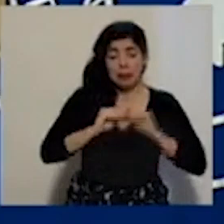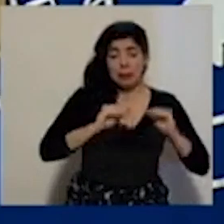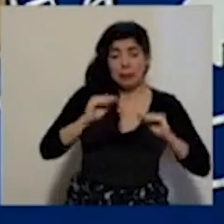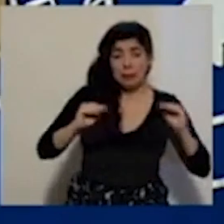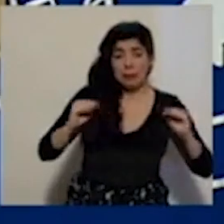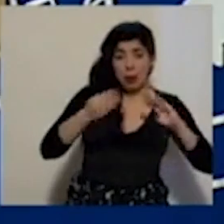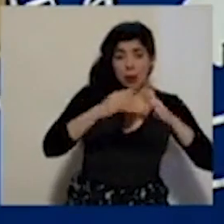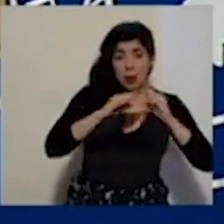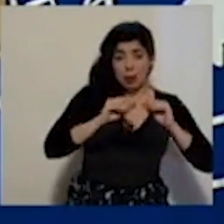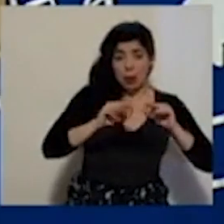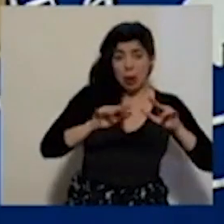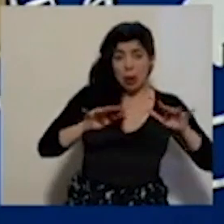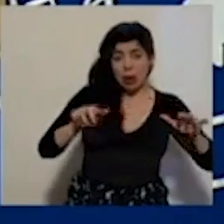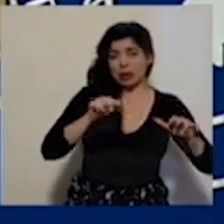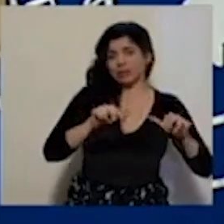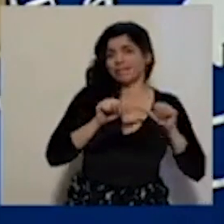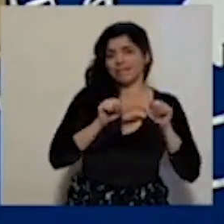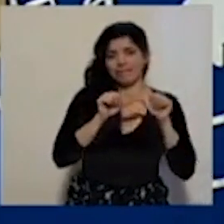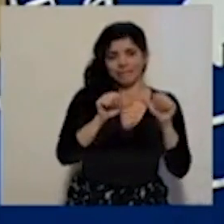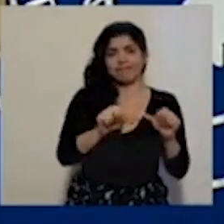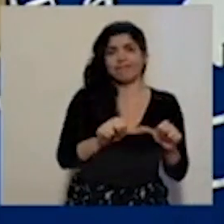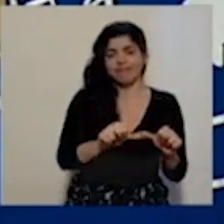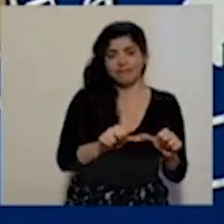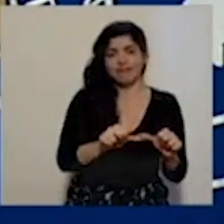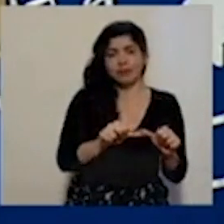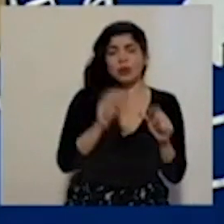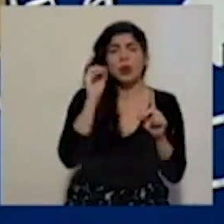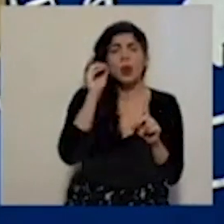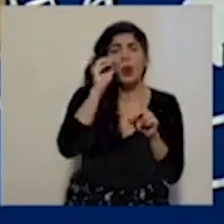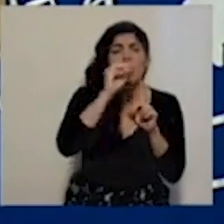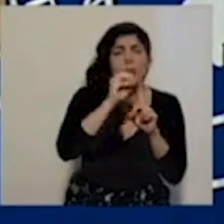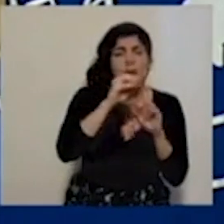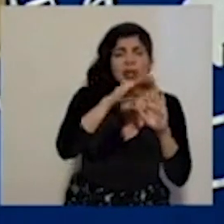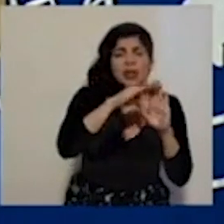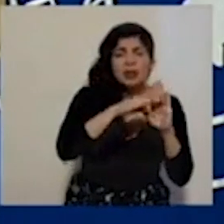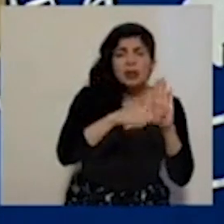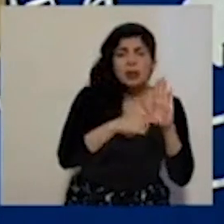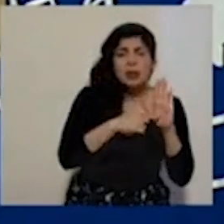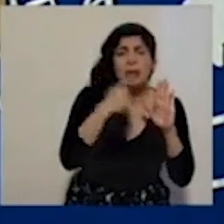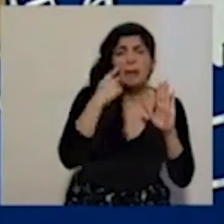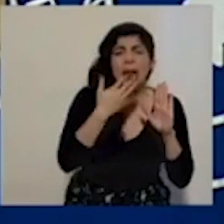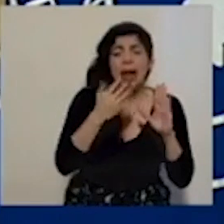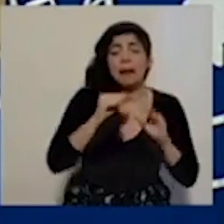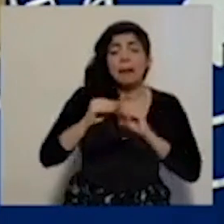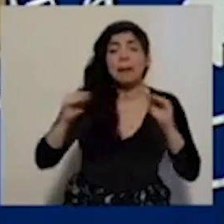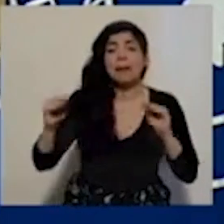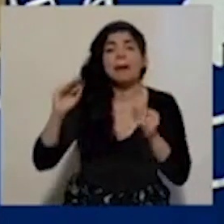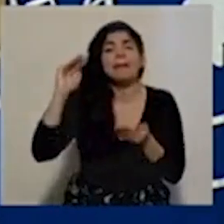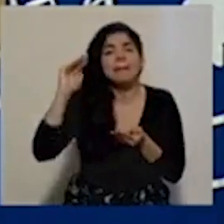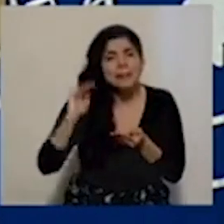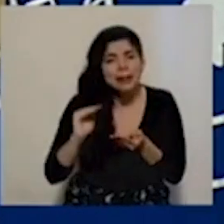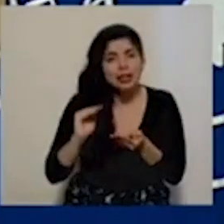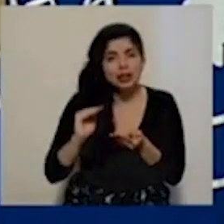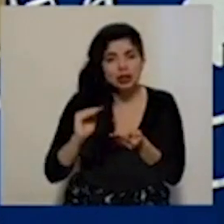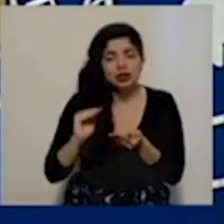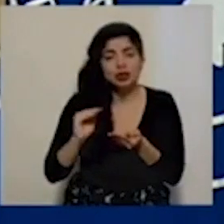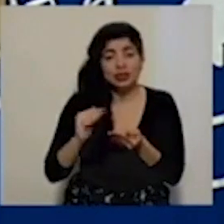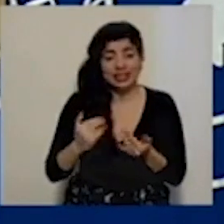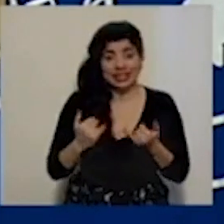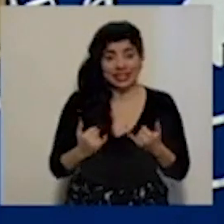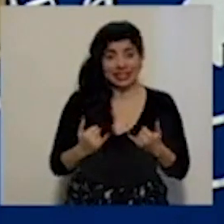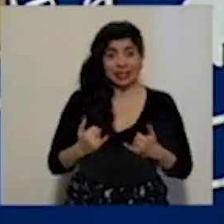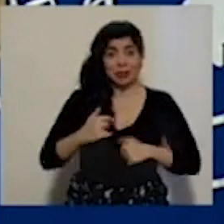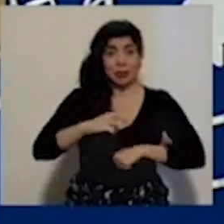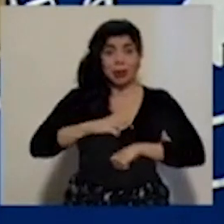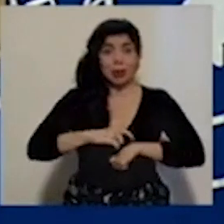comunitaria se mantiene, ¿verdad? Y el objetivo de las medidas es reducir el contagio. En este